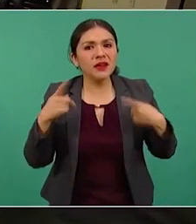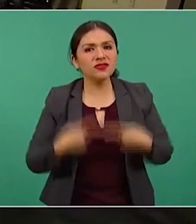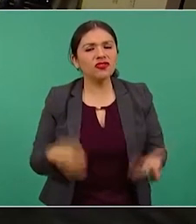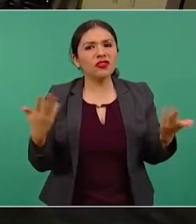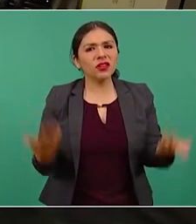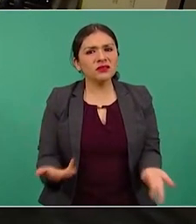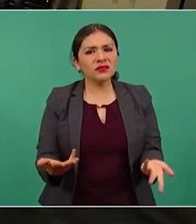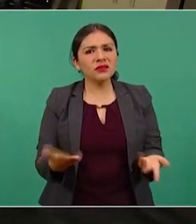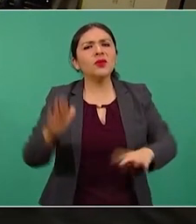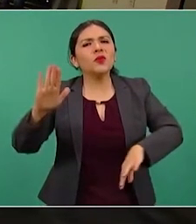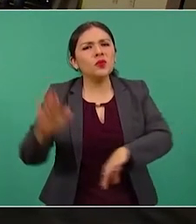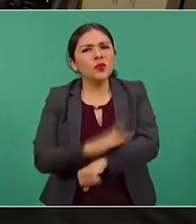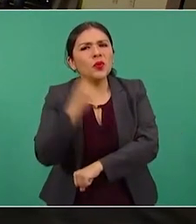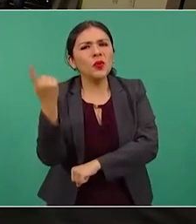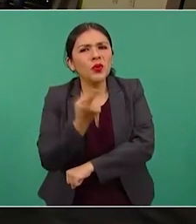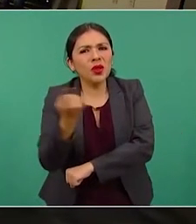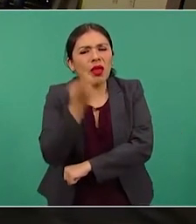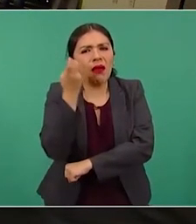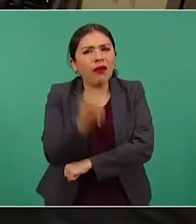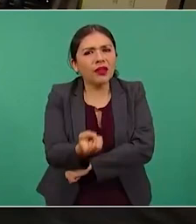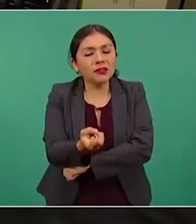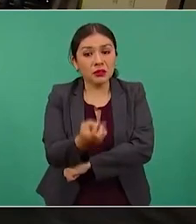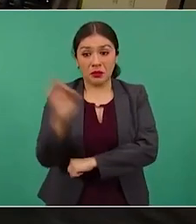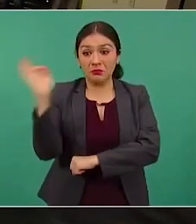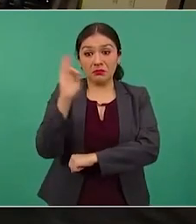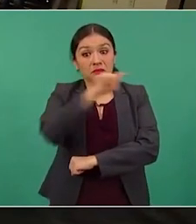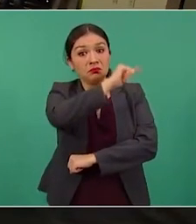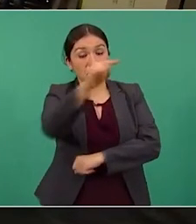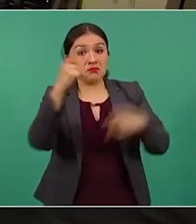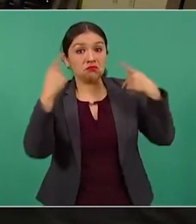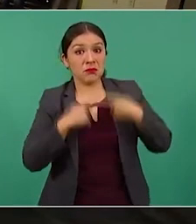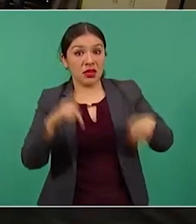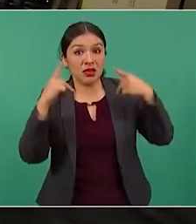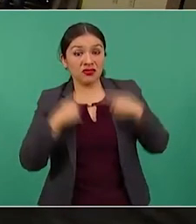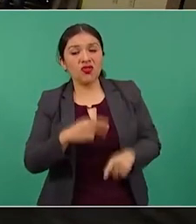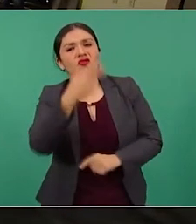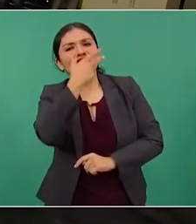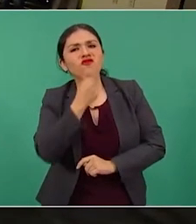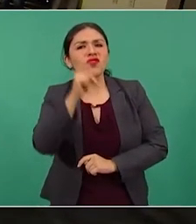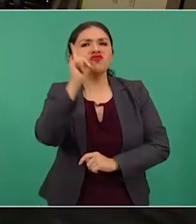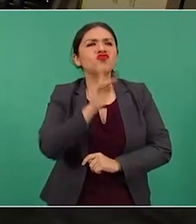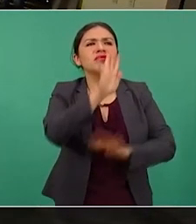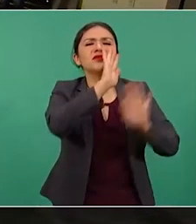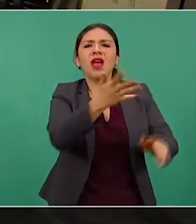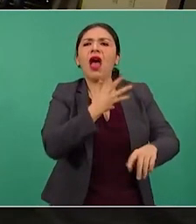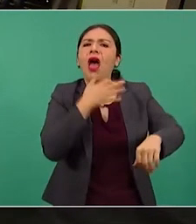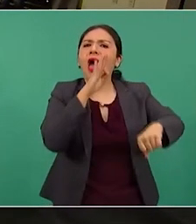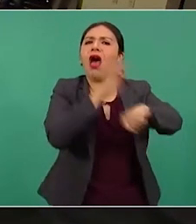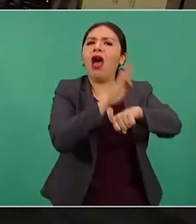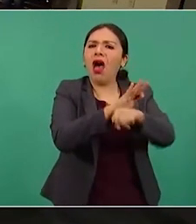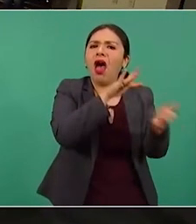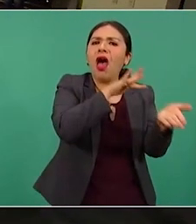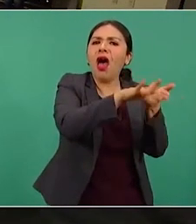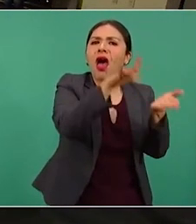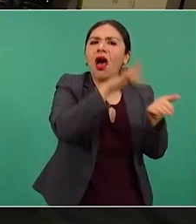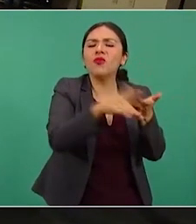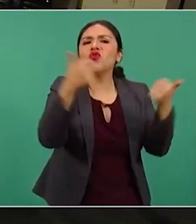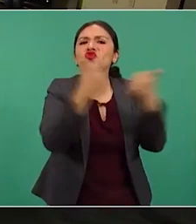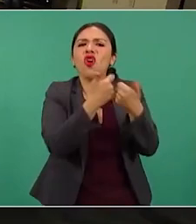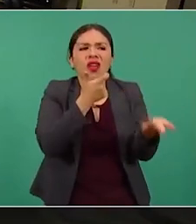¿Por qué, señor presidente, si estos señores, estas señoras ya tienen el apoyo de los